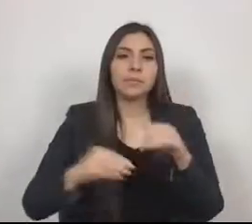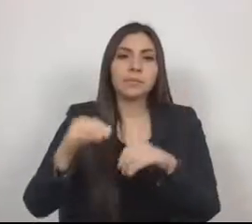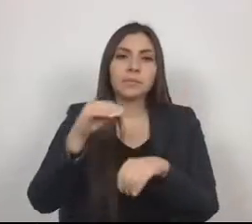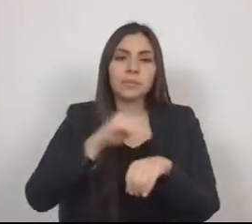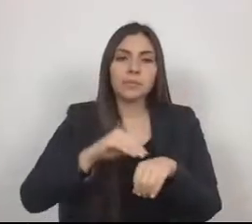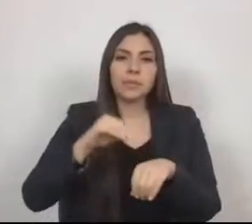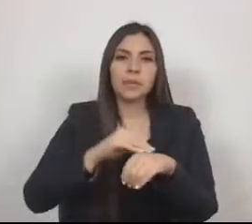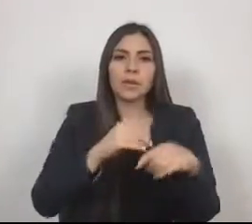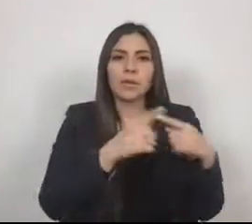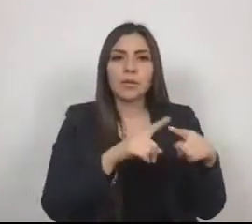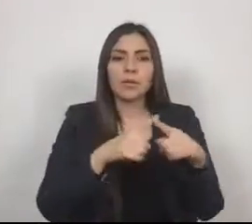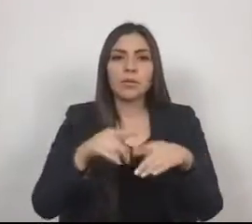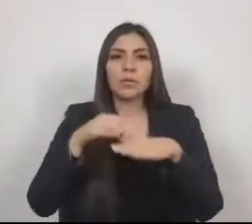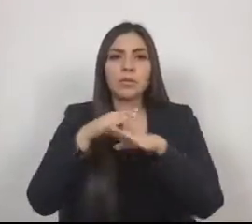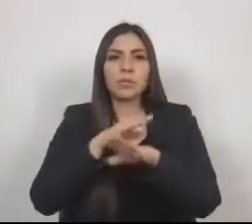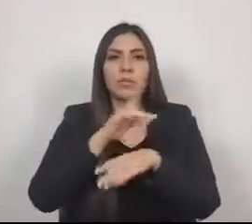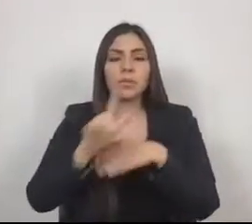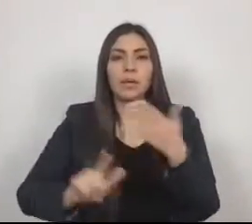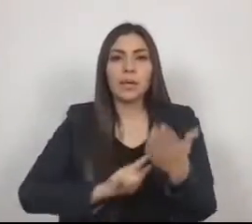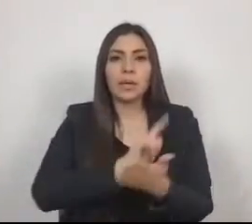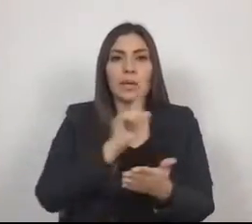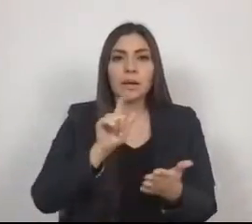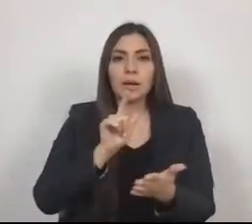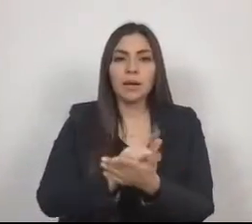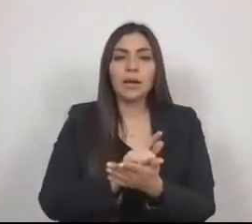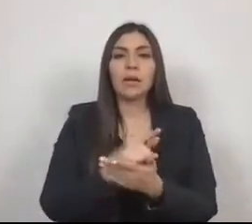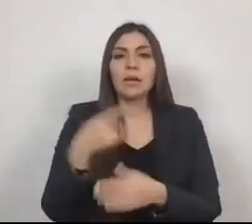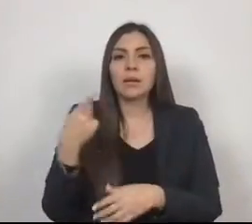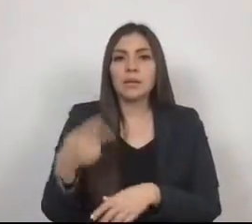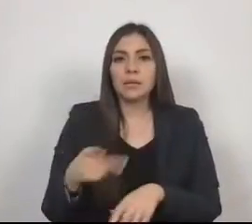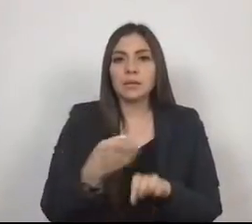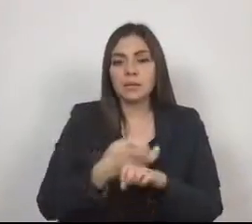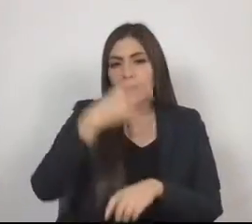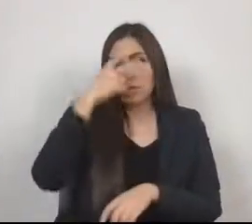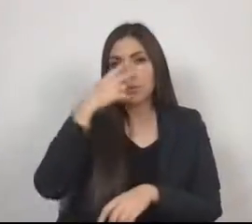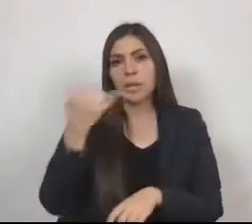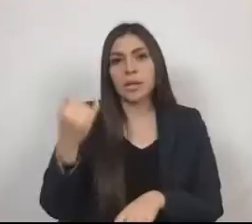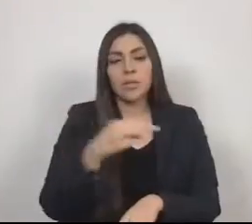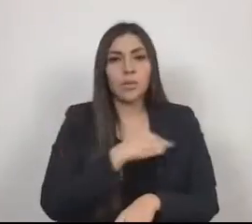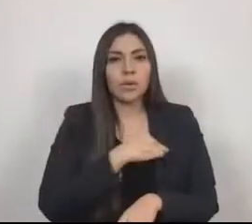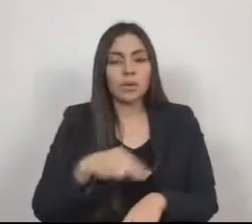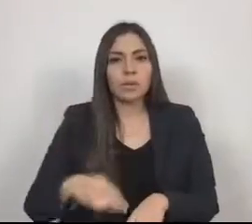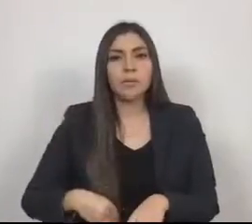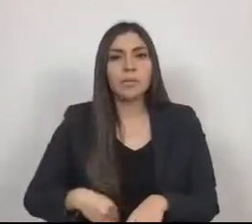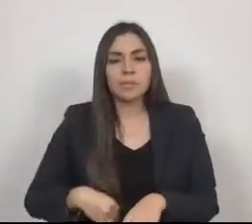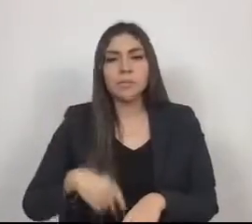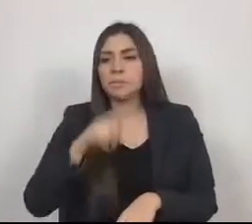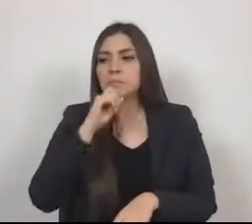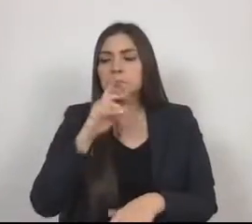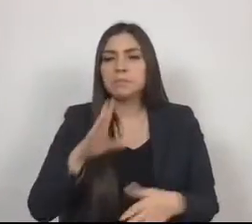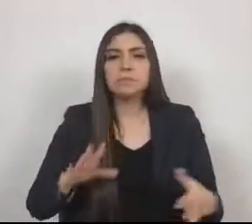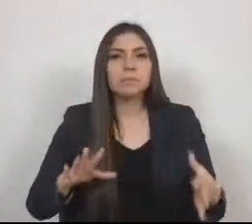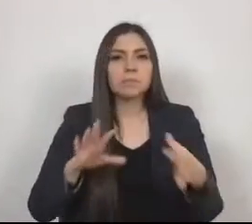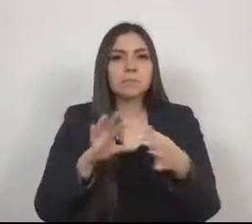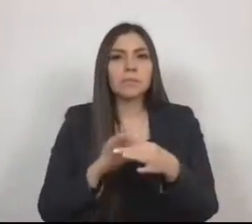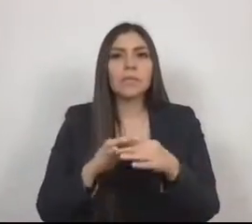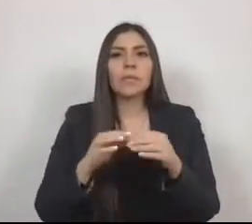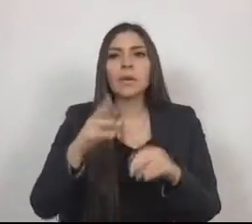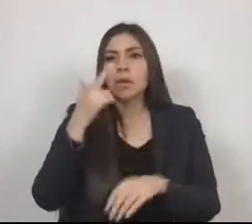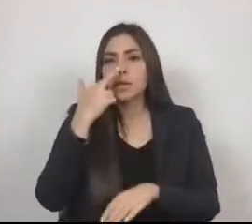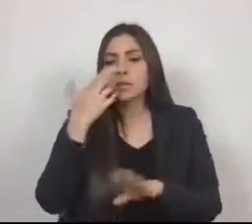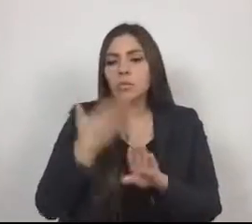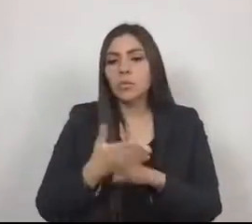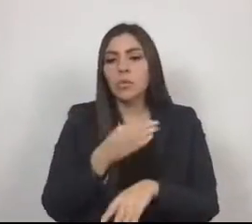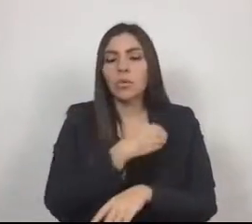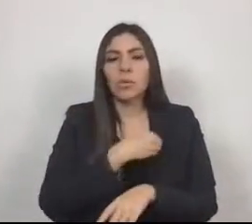disposiciones de la Ley Orgánica Municipal del Estado de México, relacionadas con las atribuciones y obligaciones